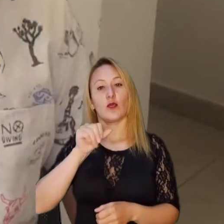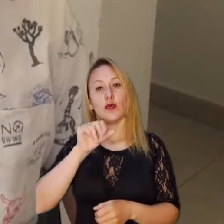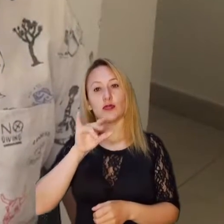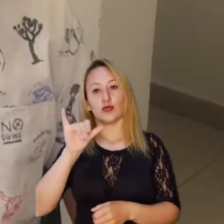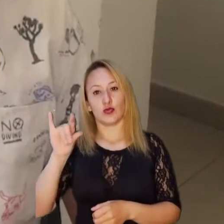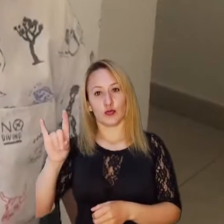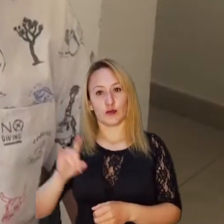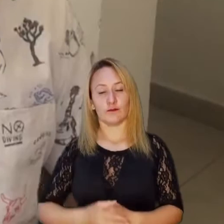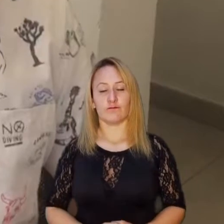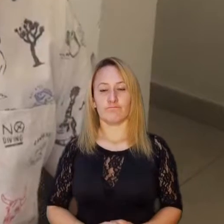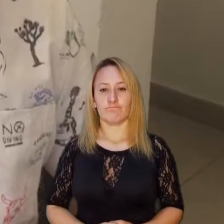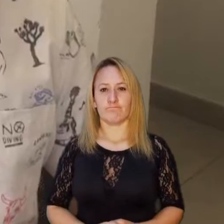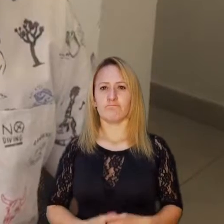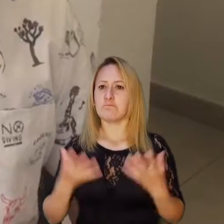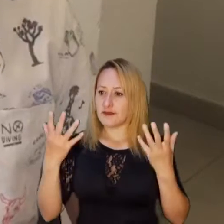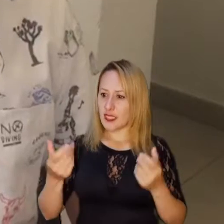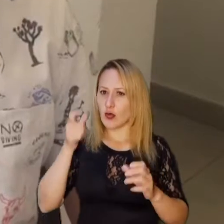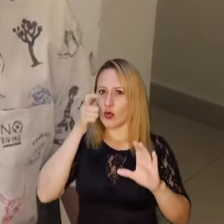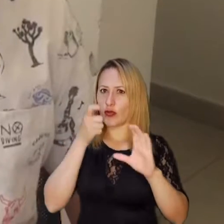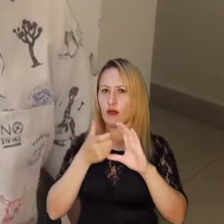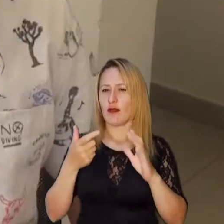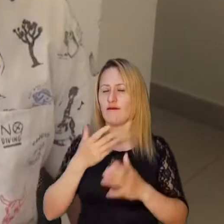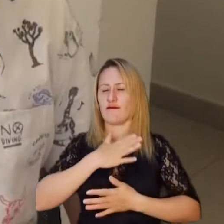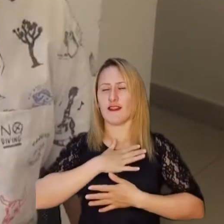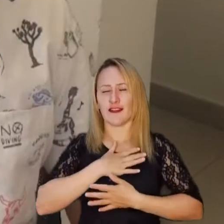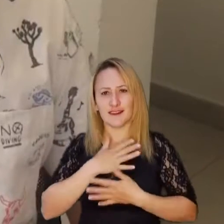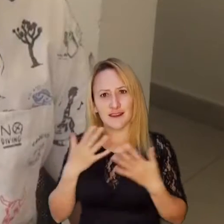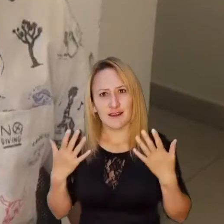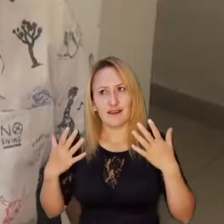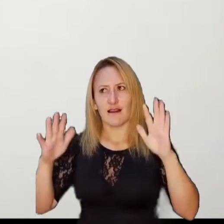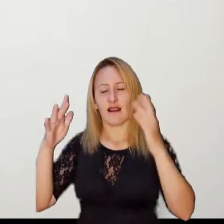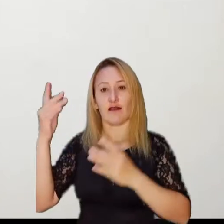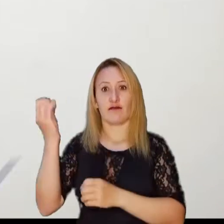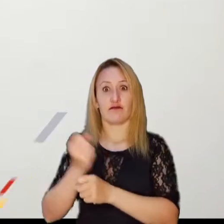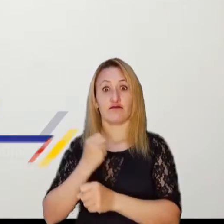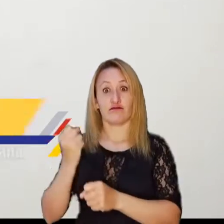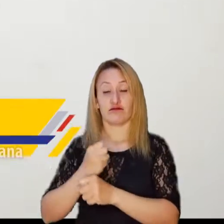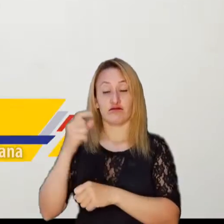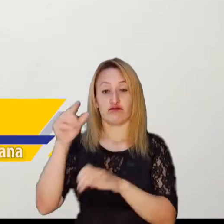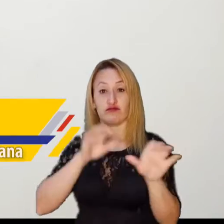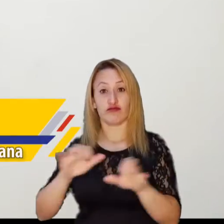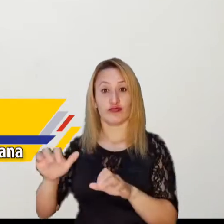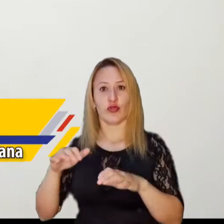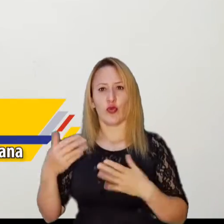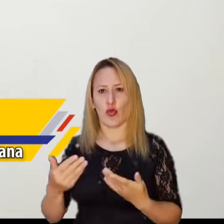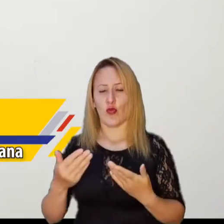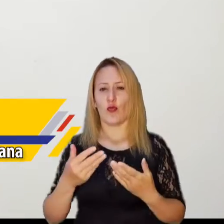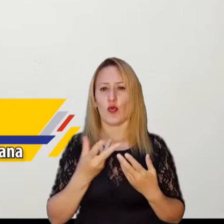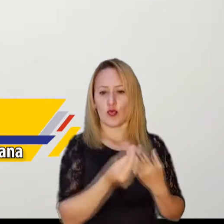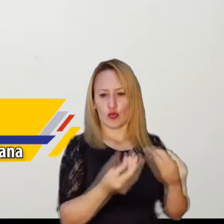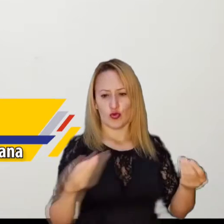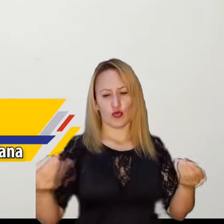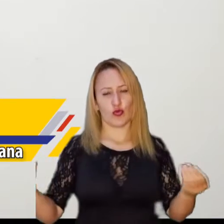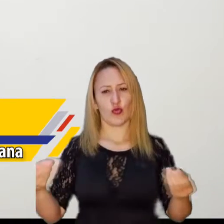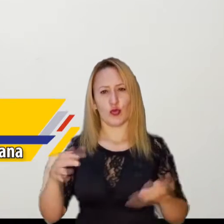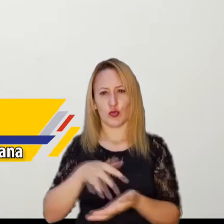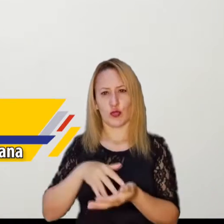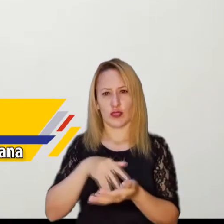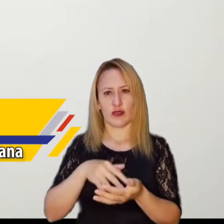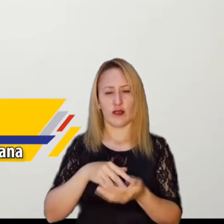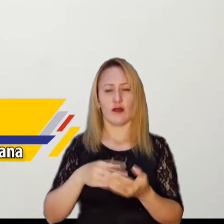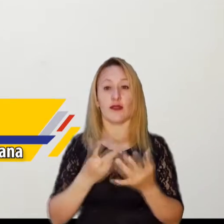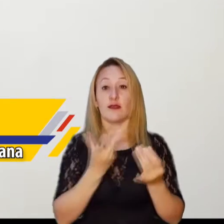departamento y principalmente de nuestra población indígena huayú. Deseo felicitar a la Contraloría General de la República